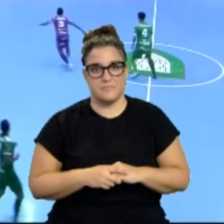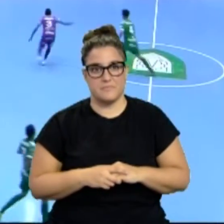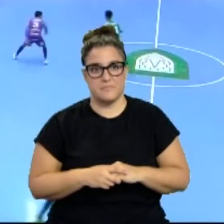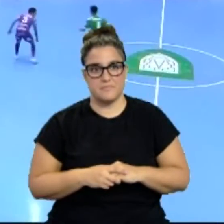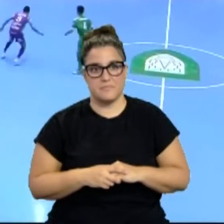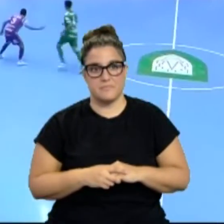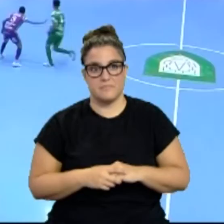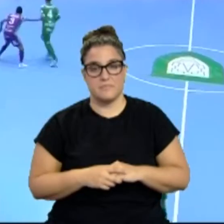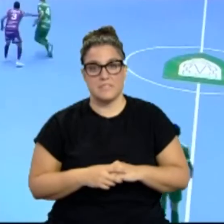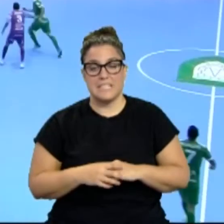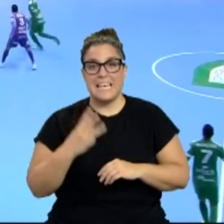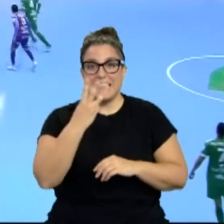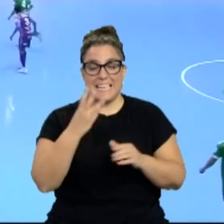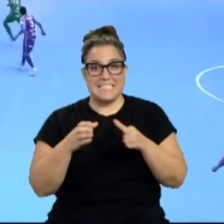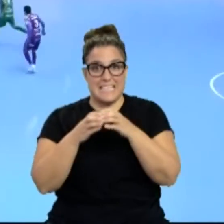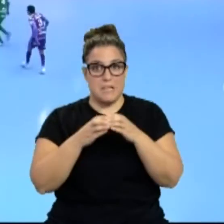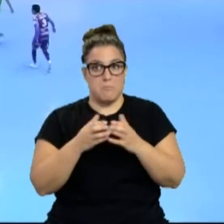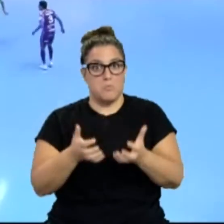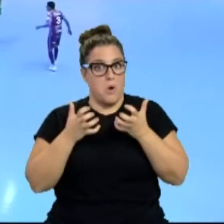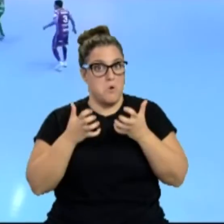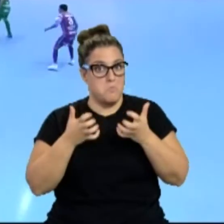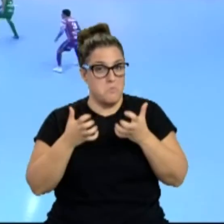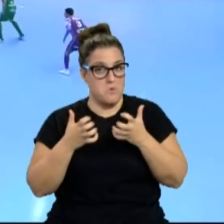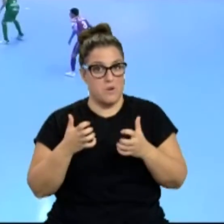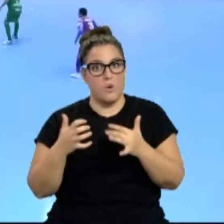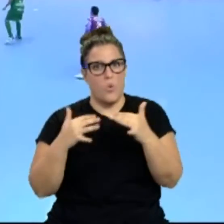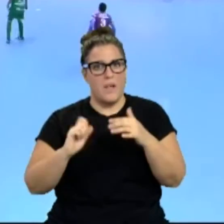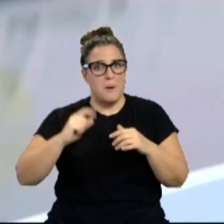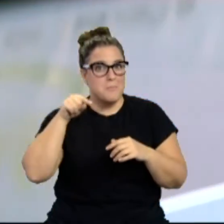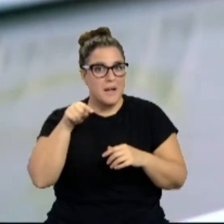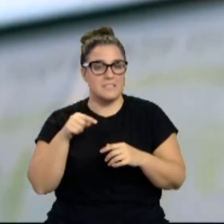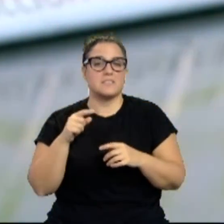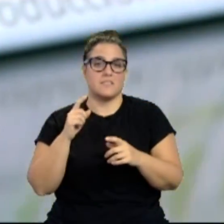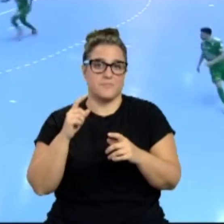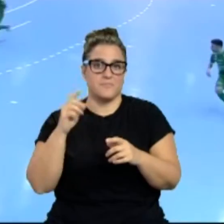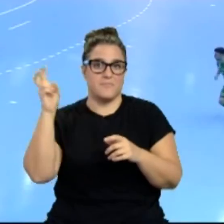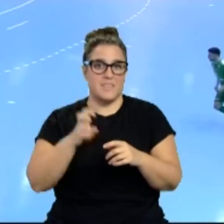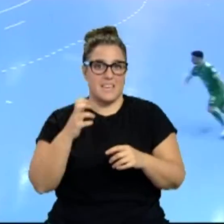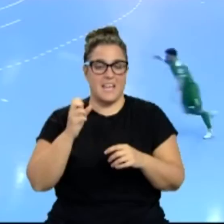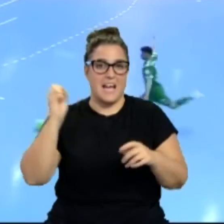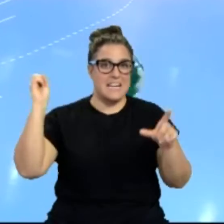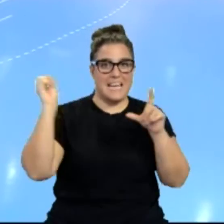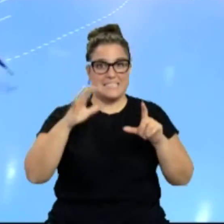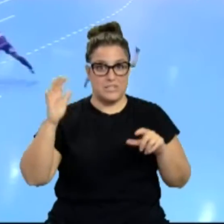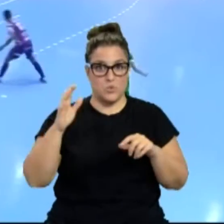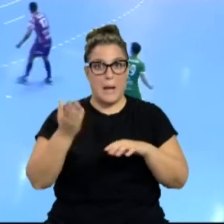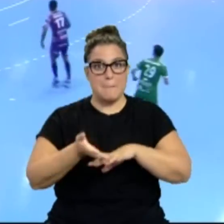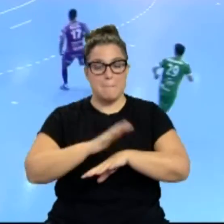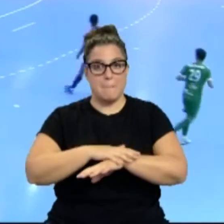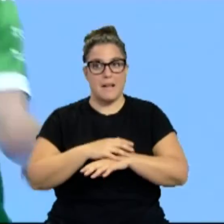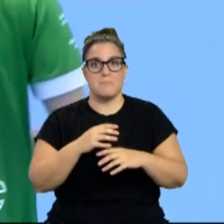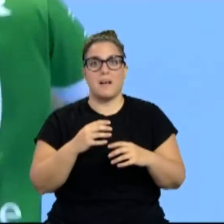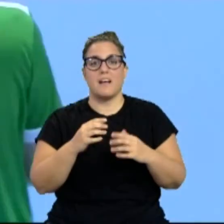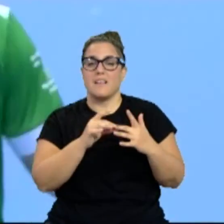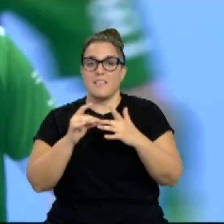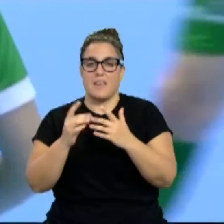Uno de los tres equipos que permanecen invictos, el que más partidos ha jugado, visitó a Naitasuna. Un Palma futsal que colidera la clasificación